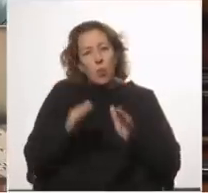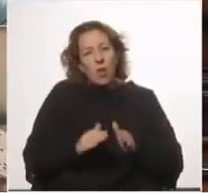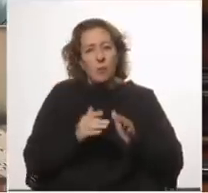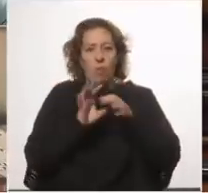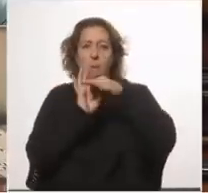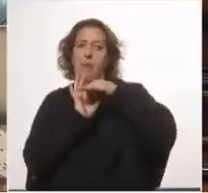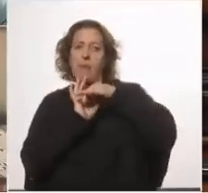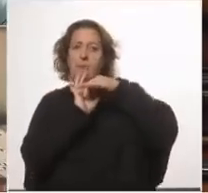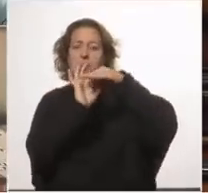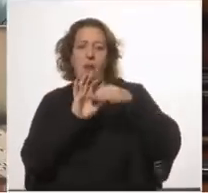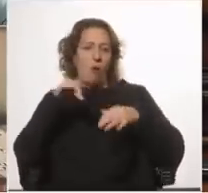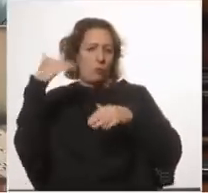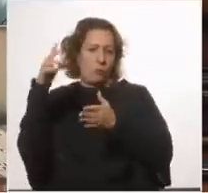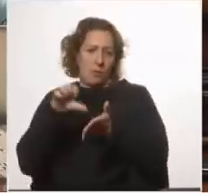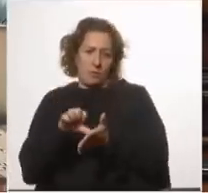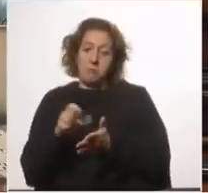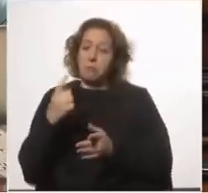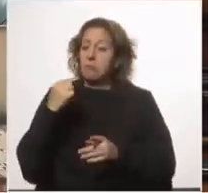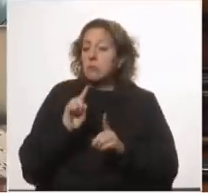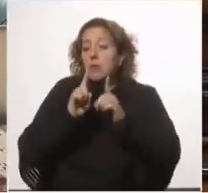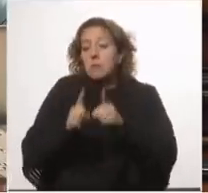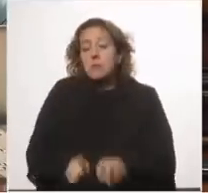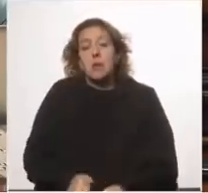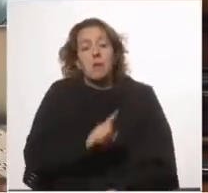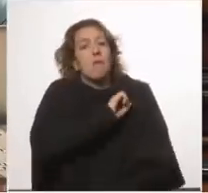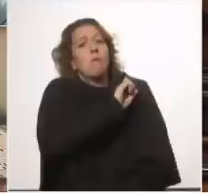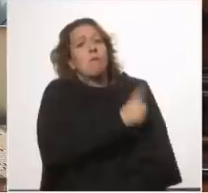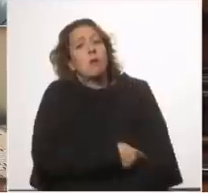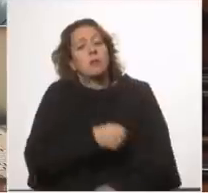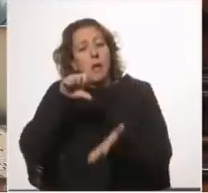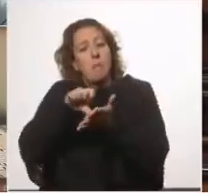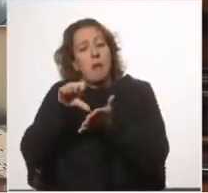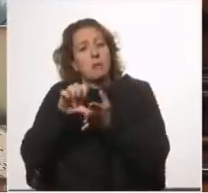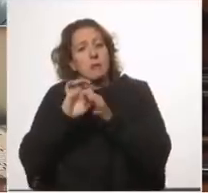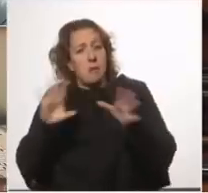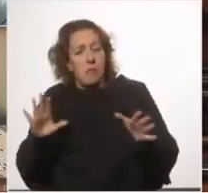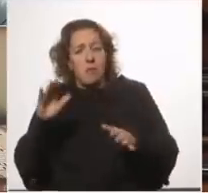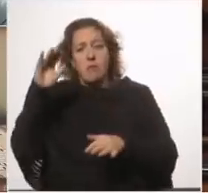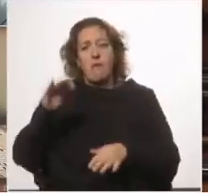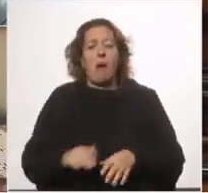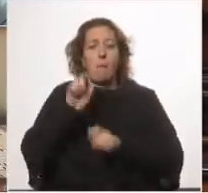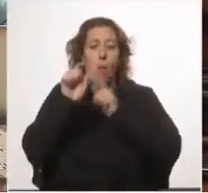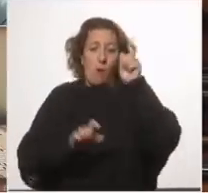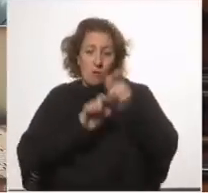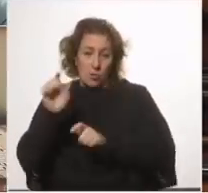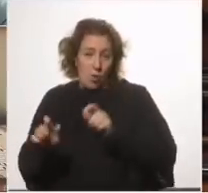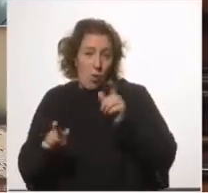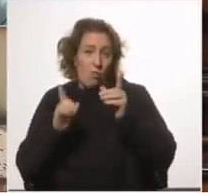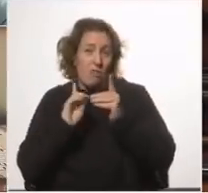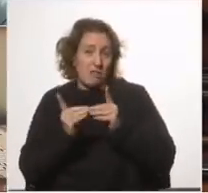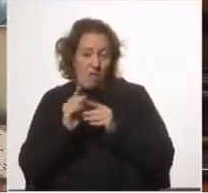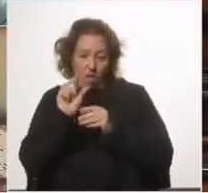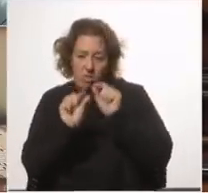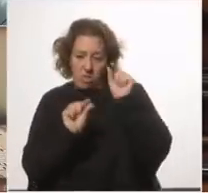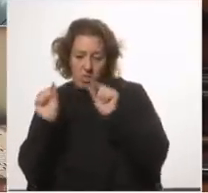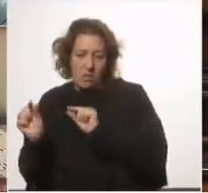Pero también fortalezas propias del país independiente de las políticas públicas. Baja densidad de población, un